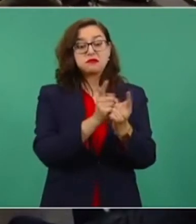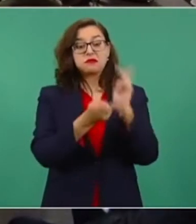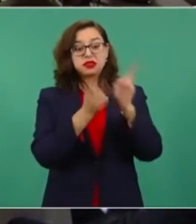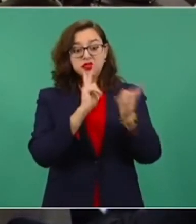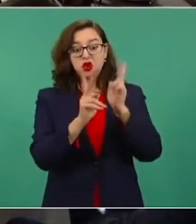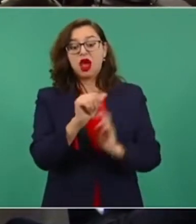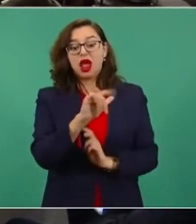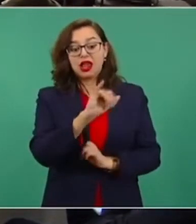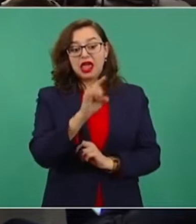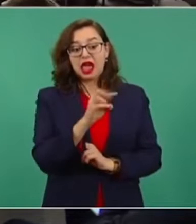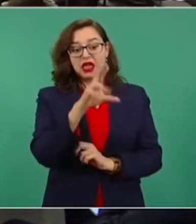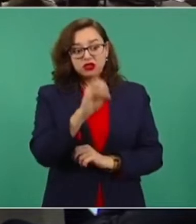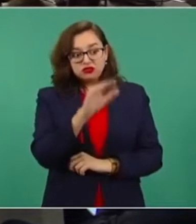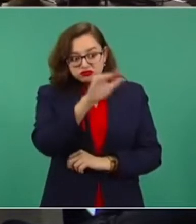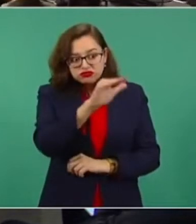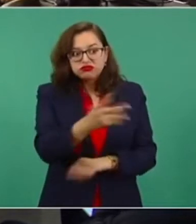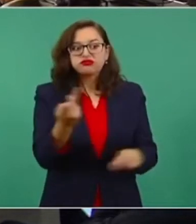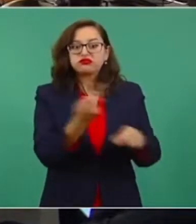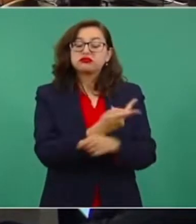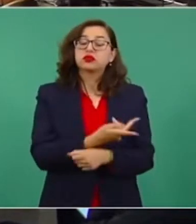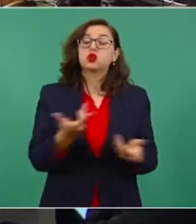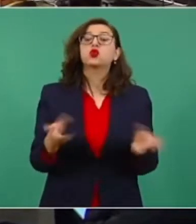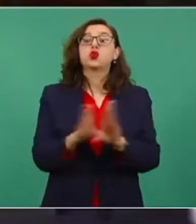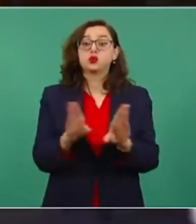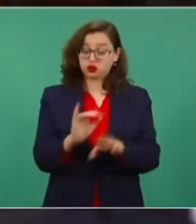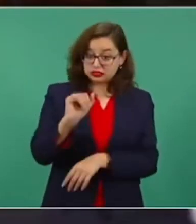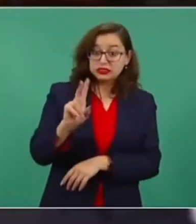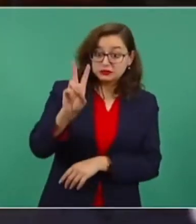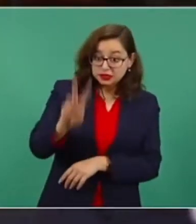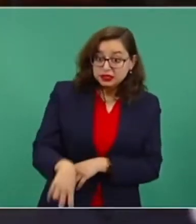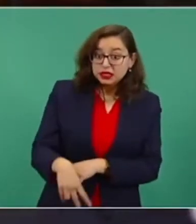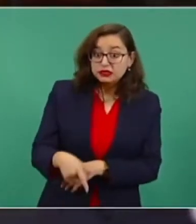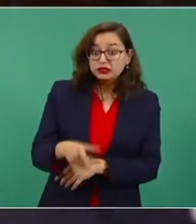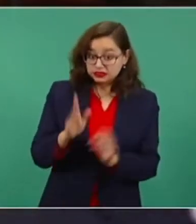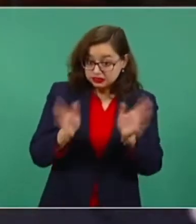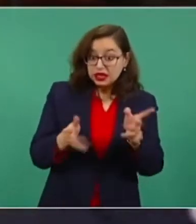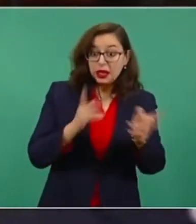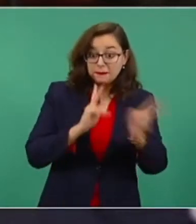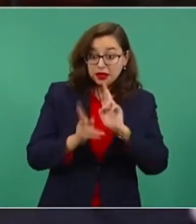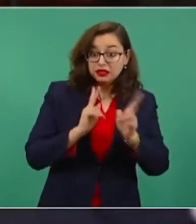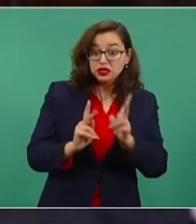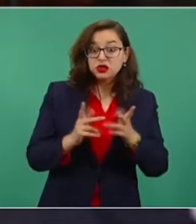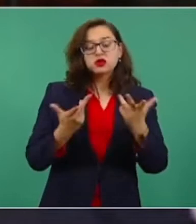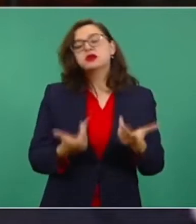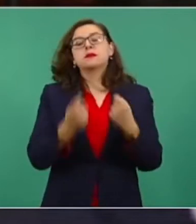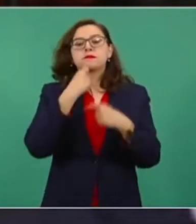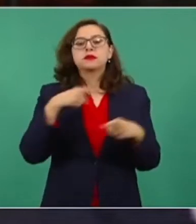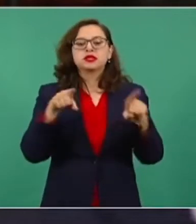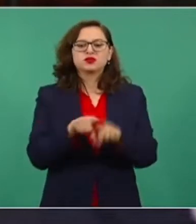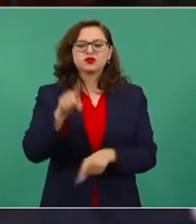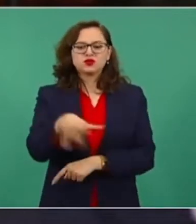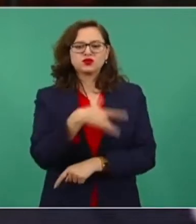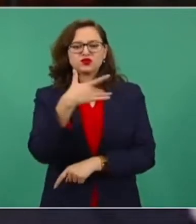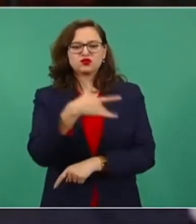inconformidad. No sé si esto sea real, si nos puede comentar. Y saber su opinión sobre este caso, si no le está